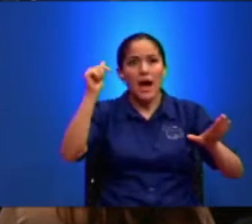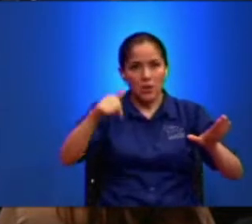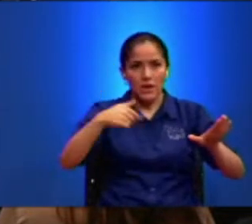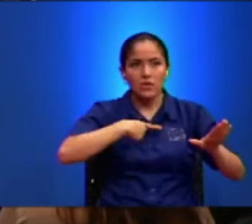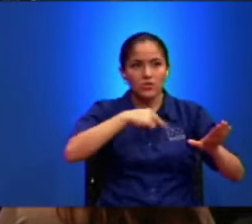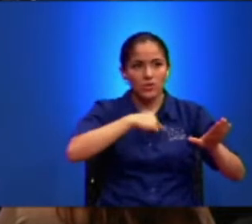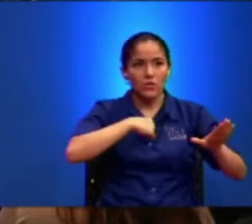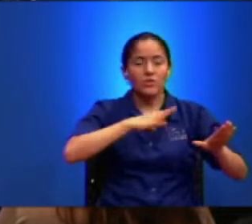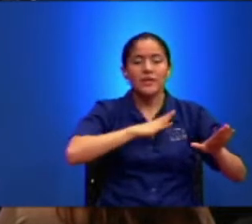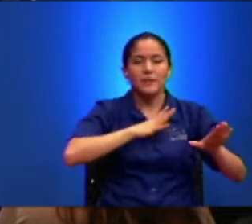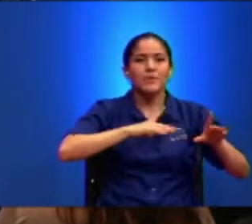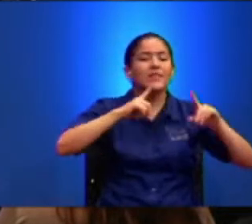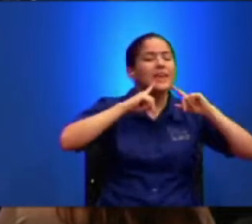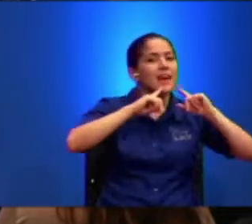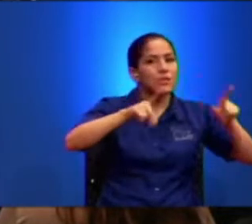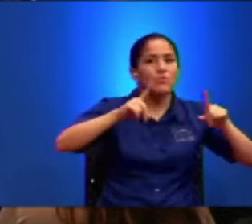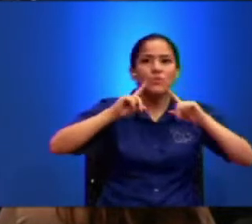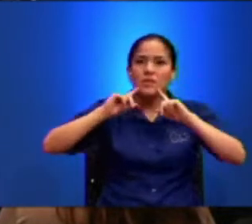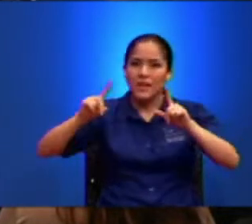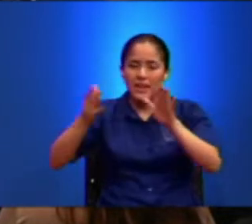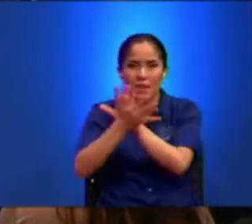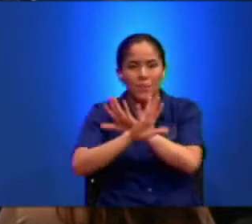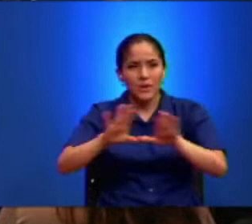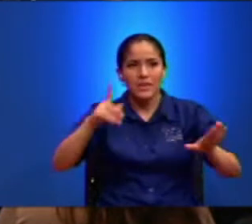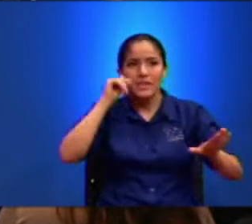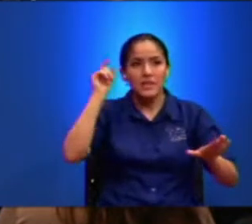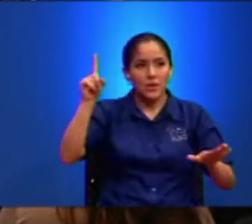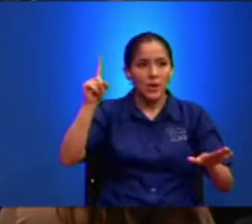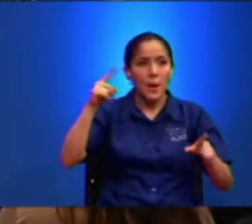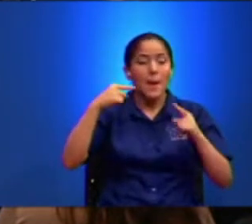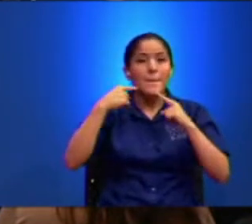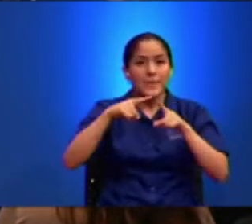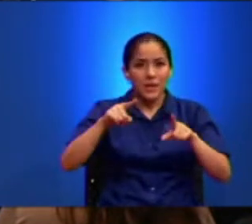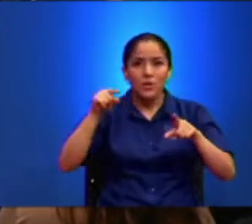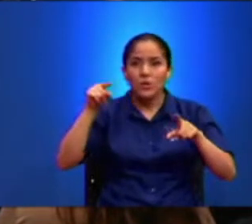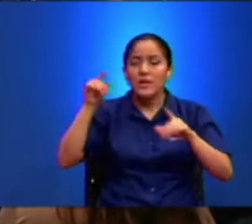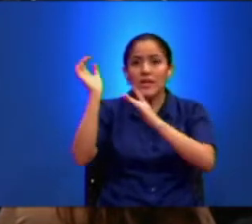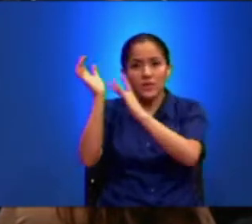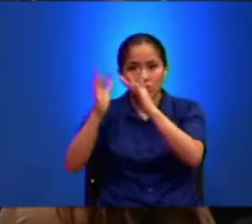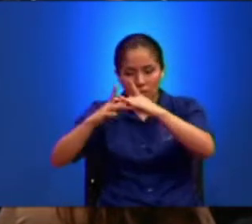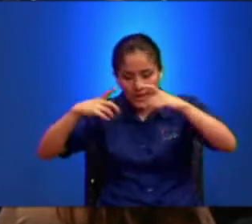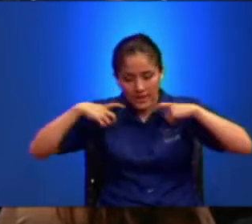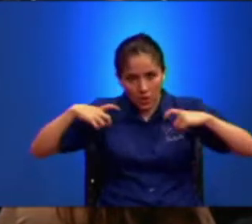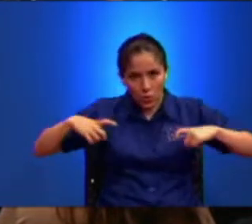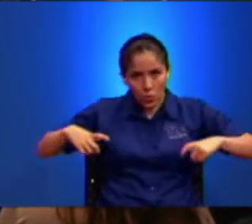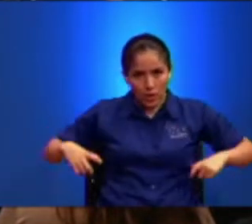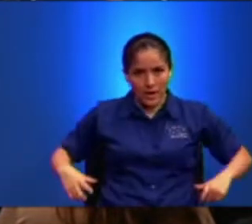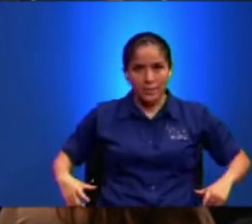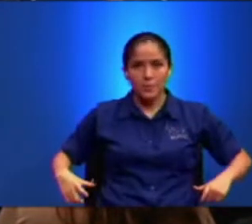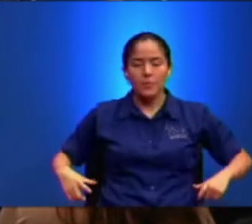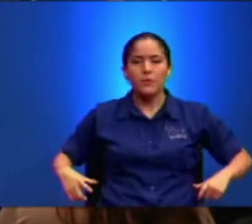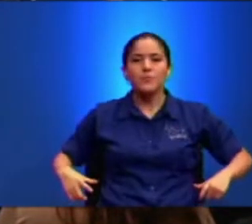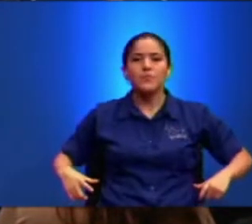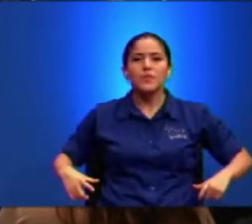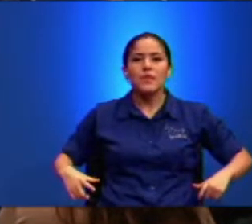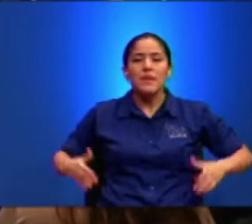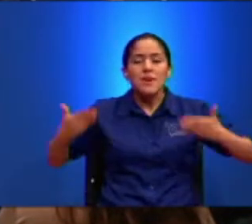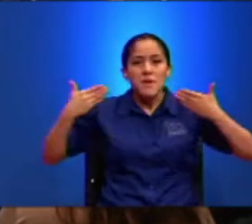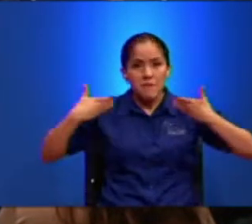Tenemos que anunciar La muerte del Señor Pero Él es el cuerpo físico El Señor Y nosotros somos El cuerpo místico El Señor